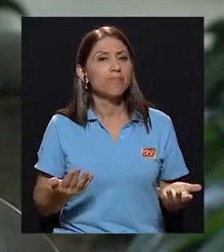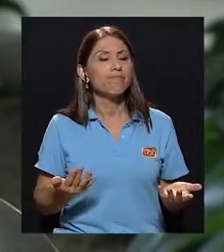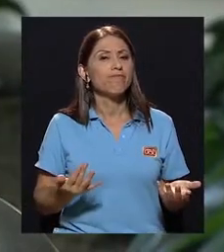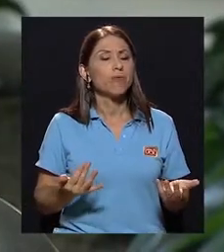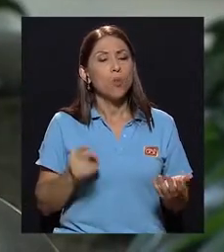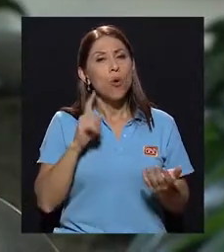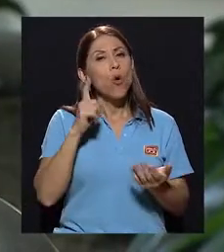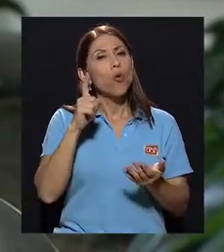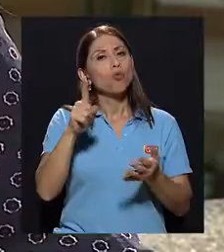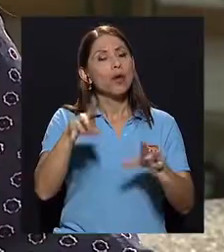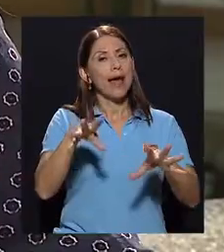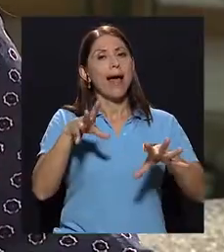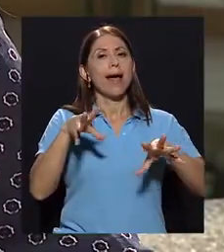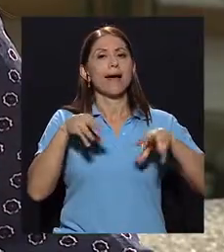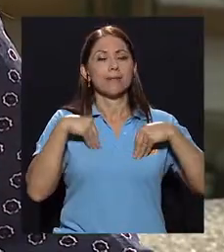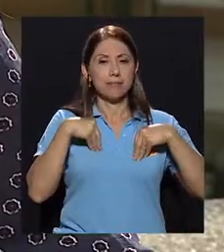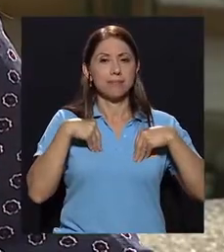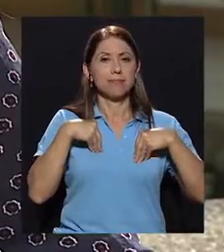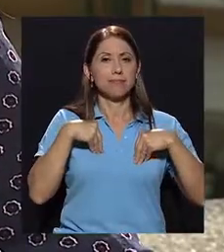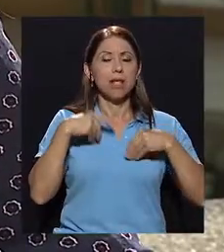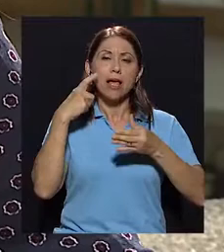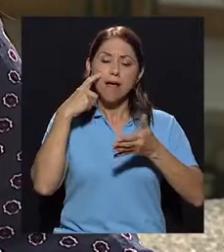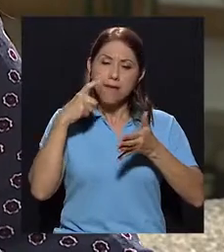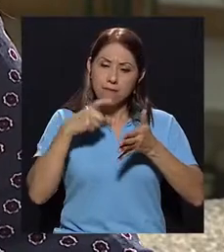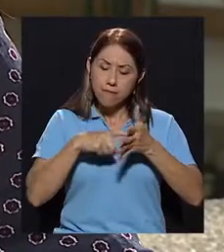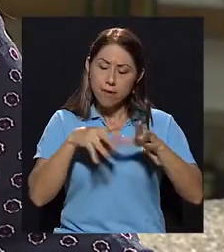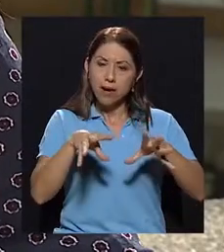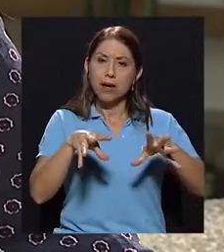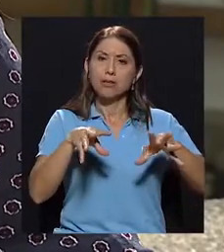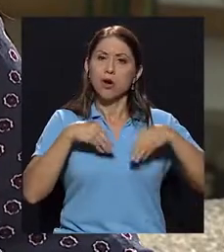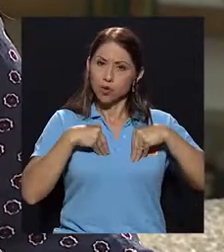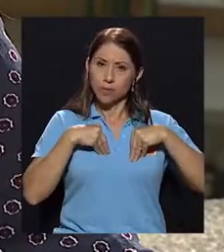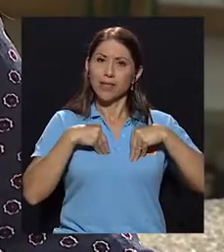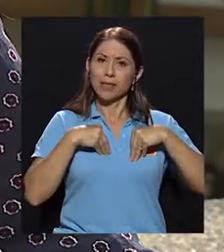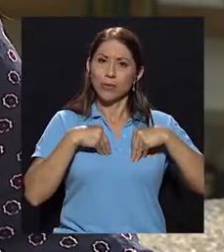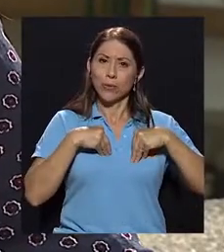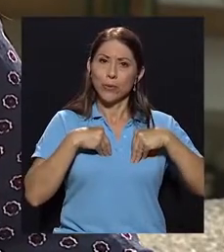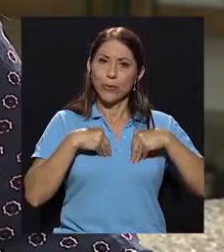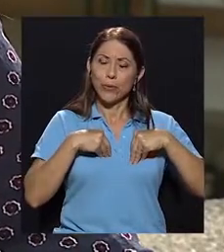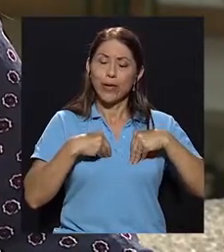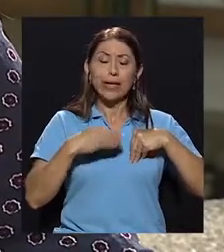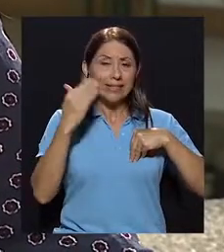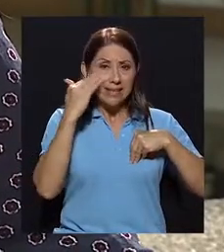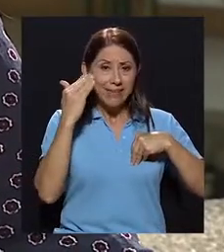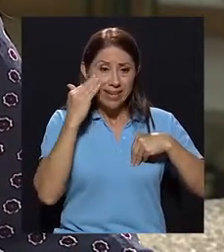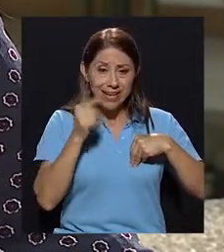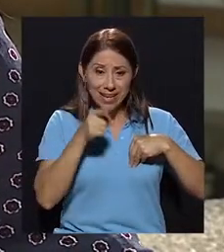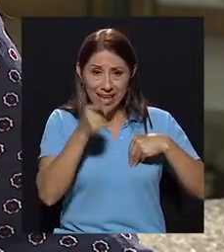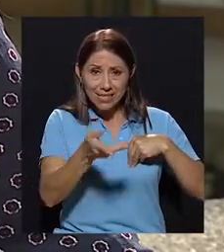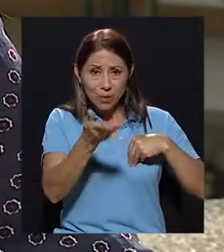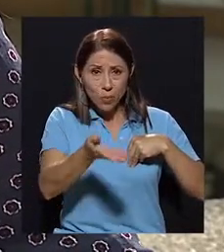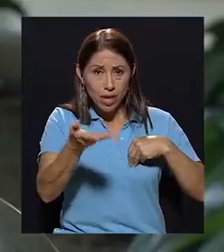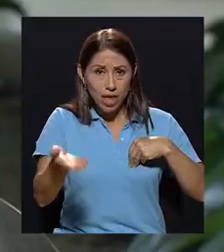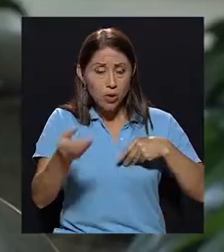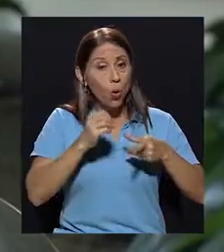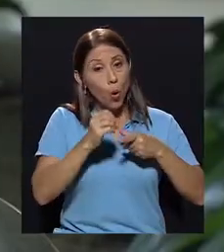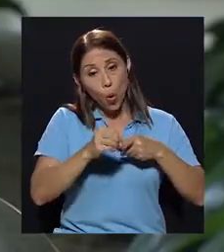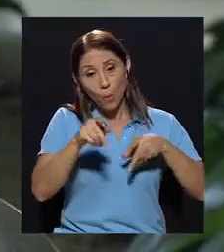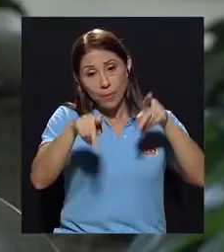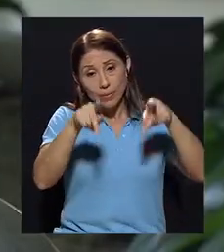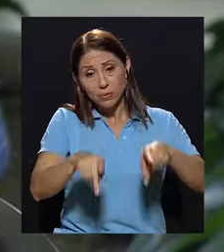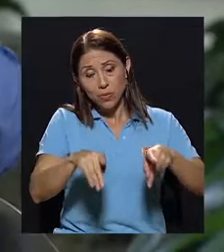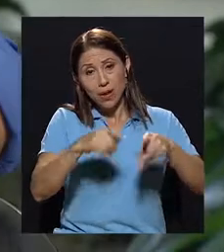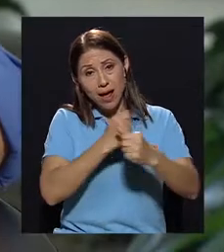un reconocimiento. El reconocimiento de que ese objeto, de que ese ser amado ya no está.